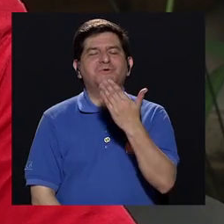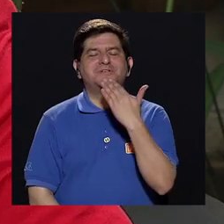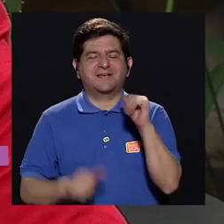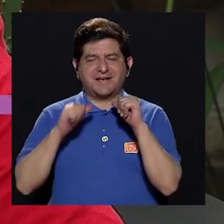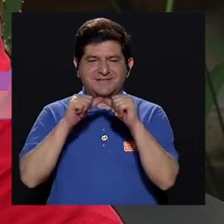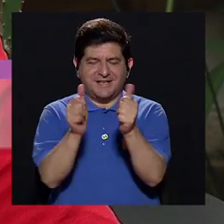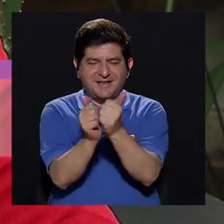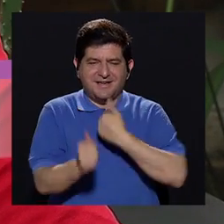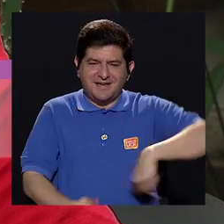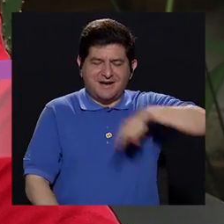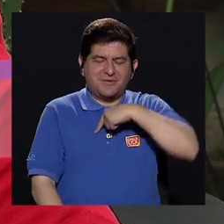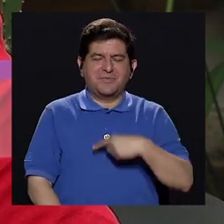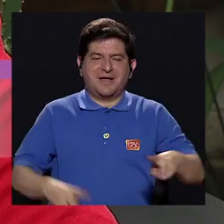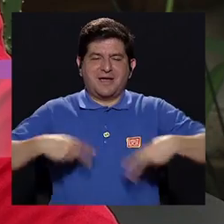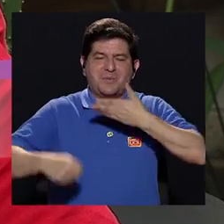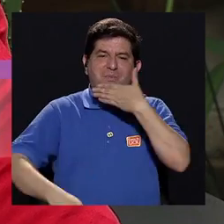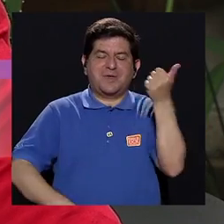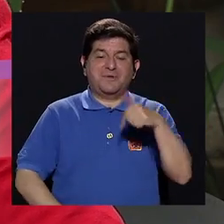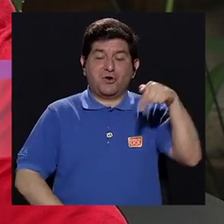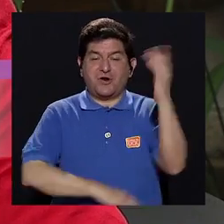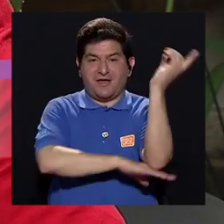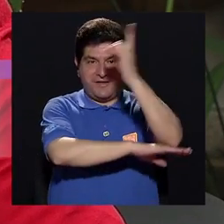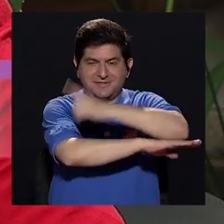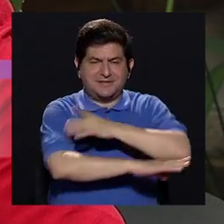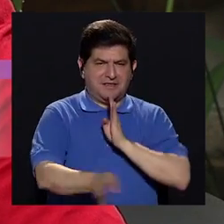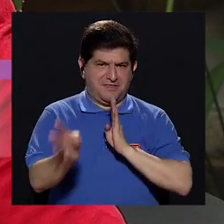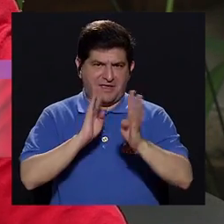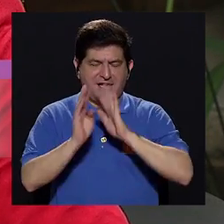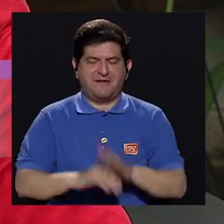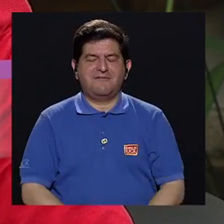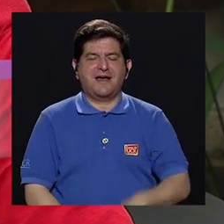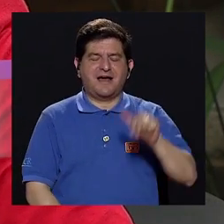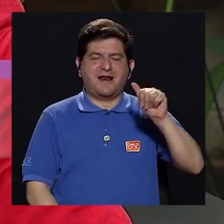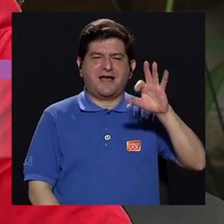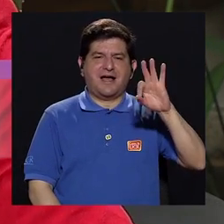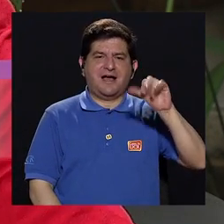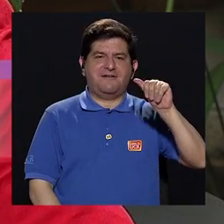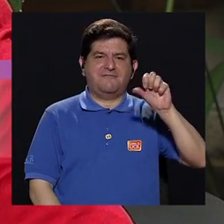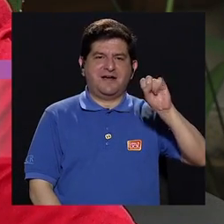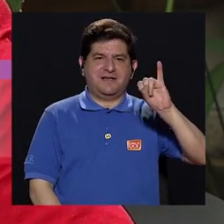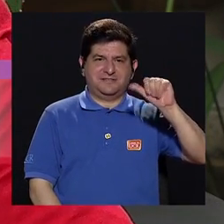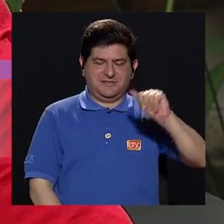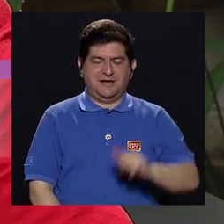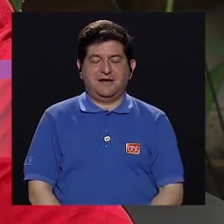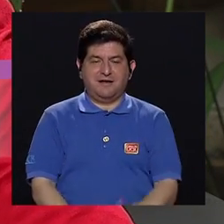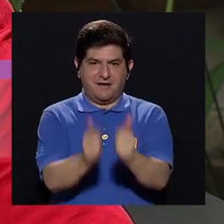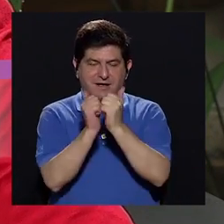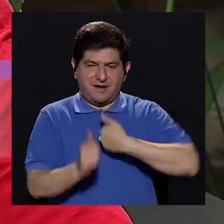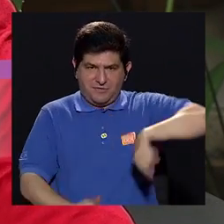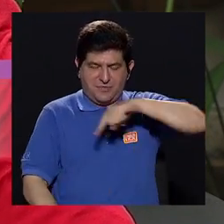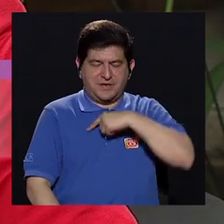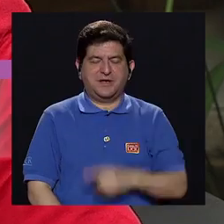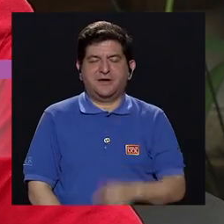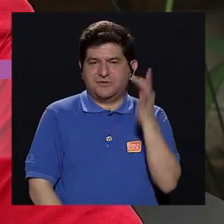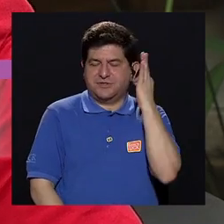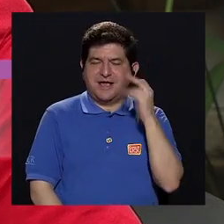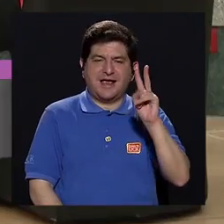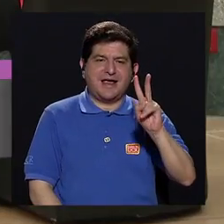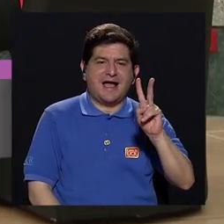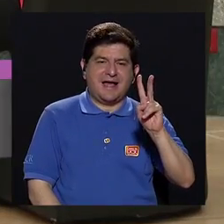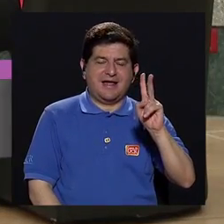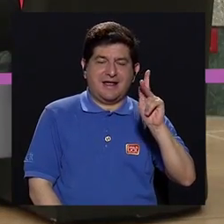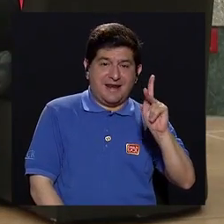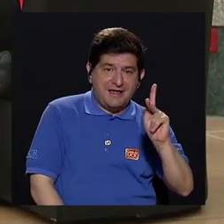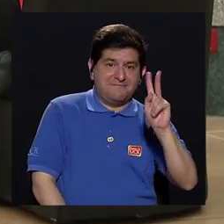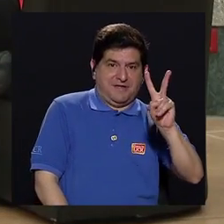Gracias por continuar con nosotros en Vivir Mejor. El día de hoy conversando acerca de la fascia y para ello nos acompaña la señora Karen